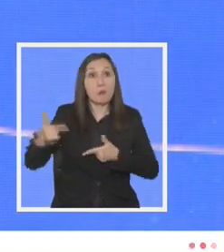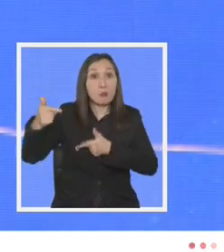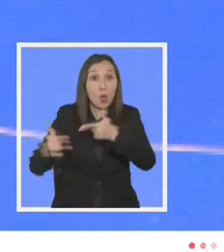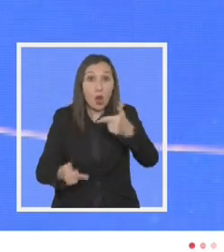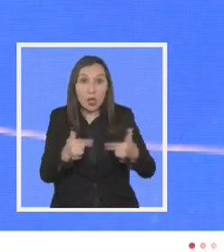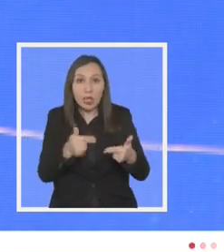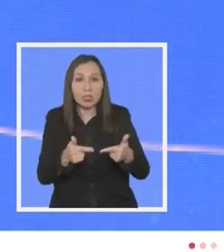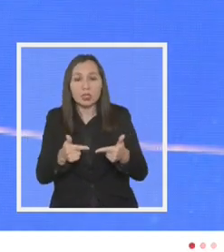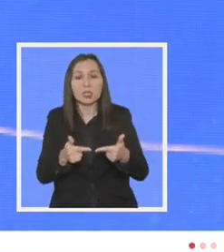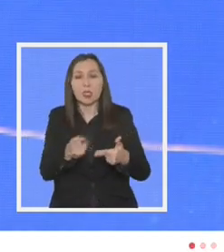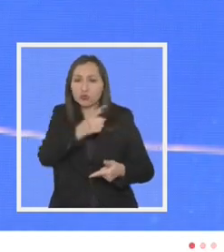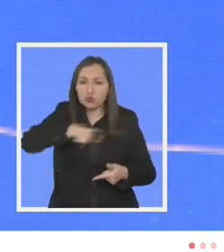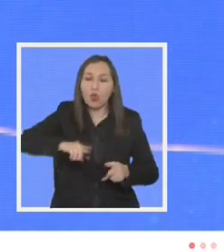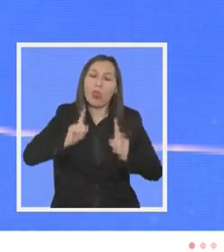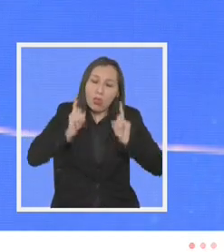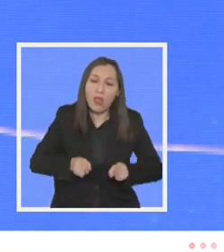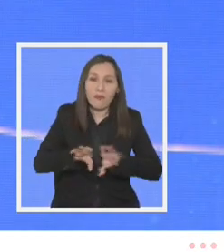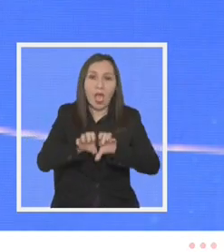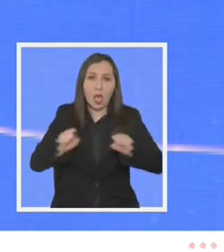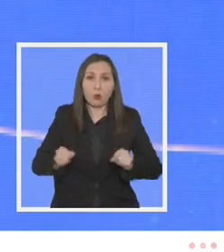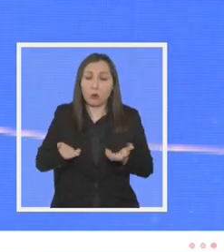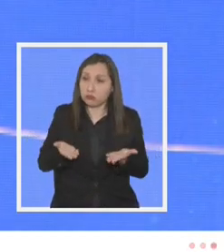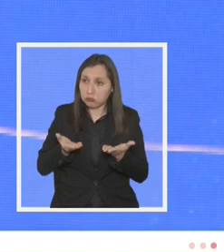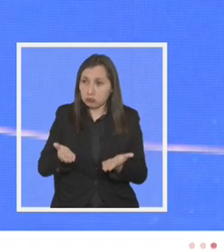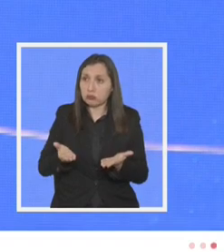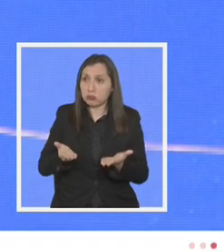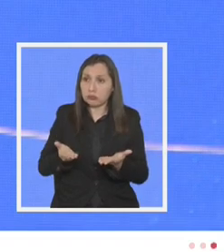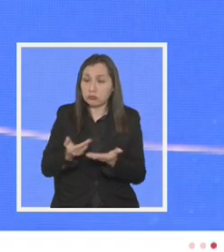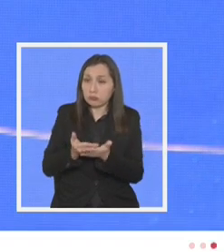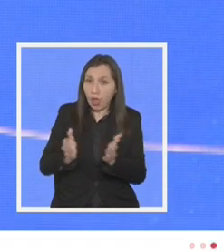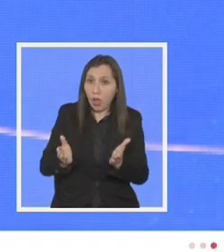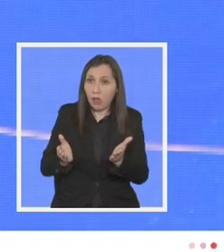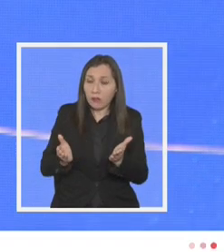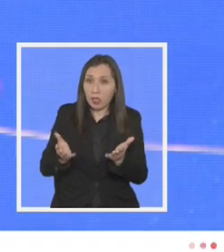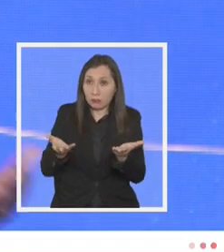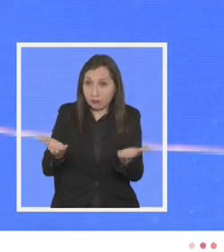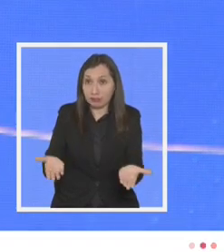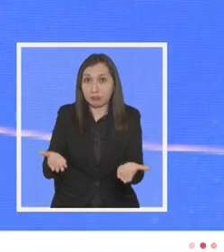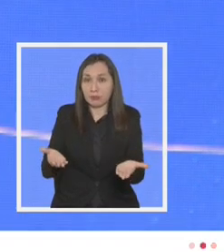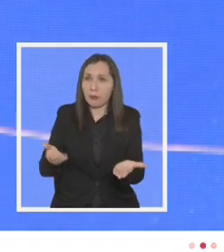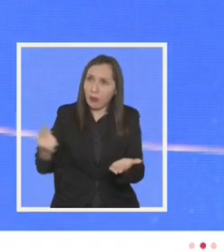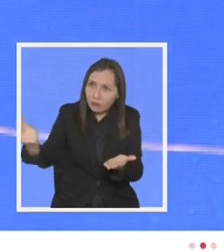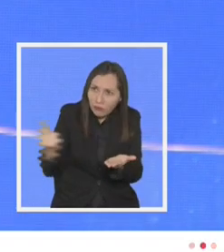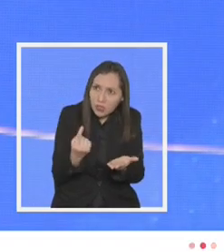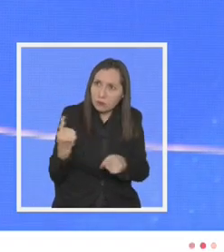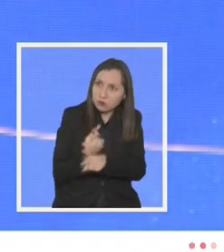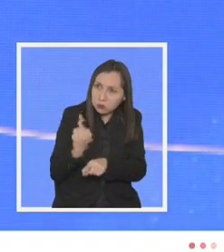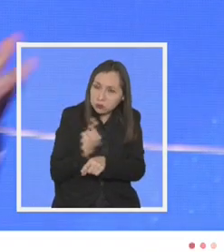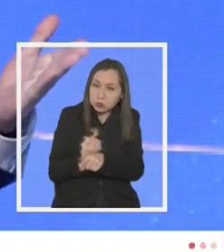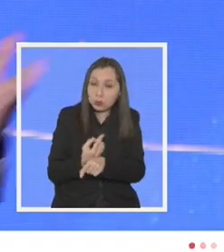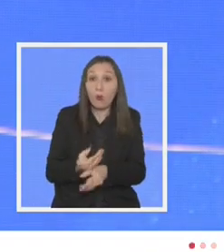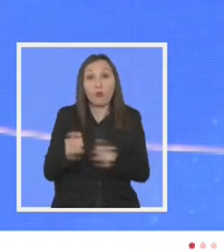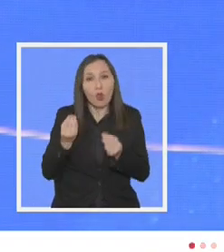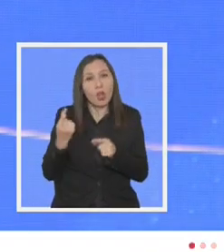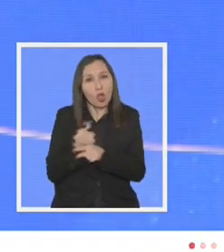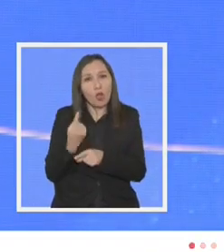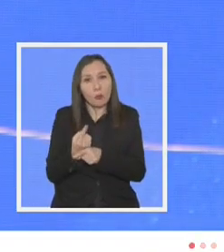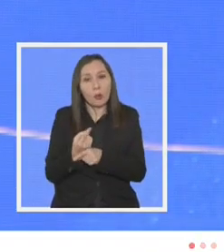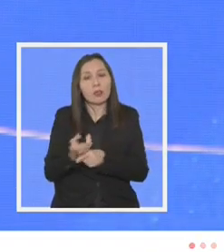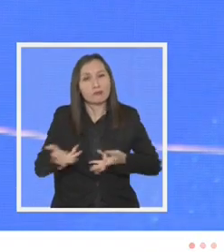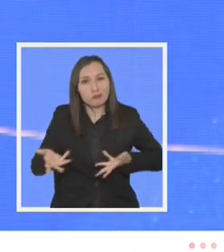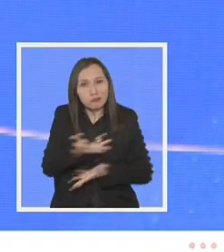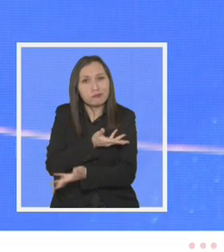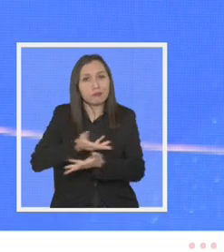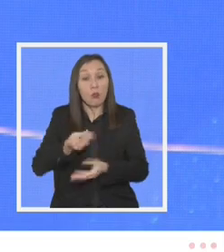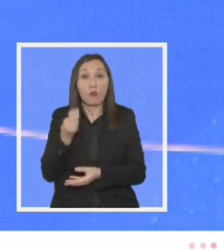política ponernos de acuerdo estamos disponibles con las manos abiertas para aquello que bueno esa conversación que se está